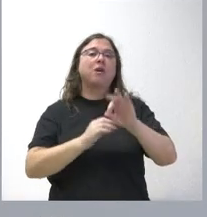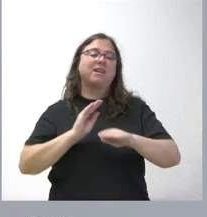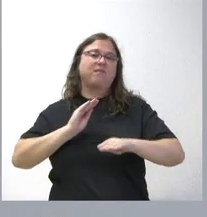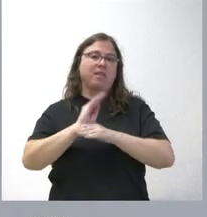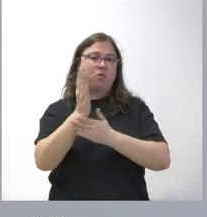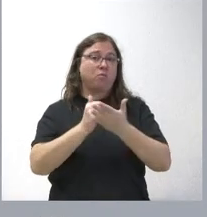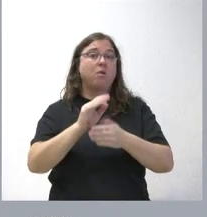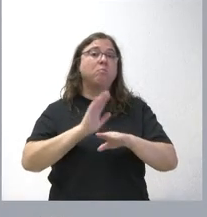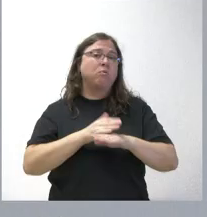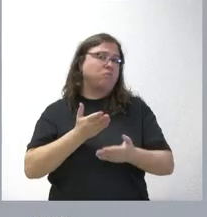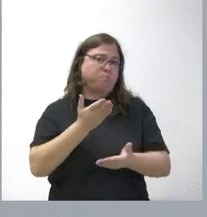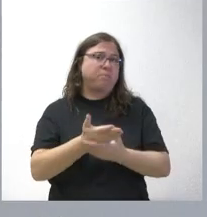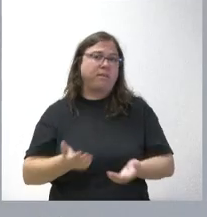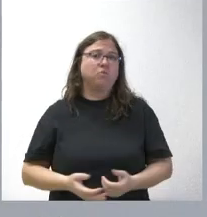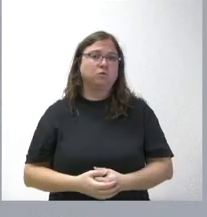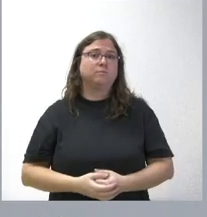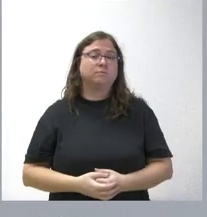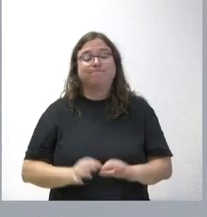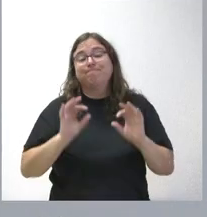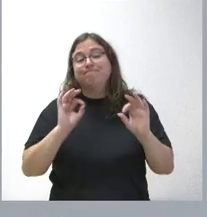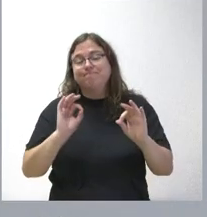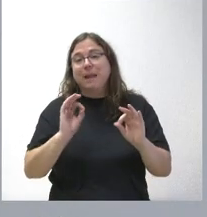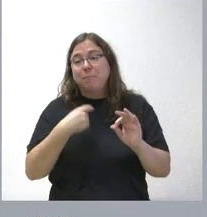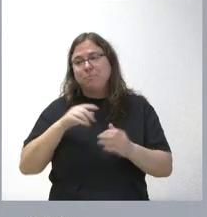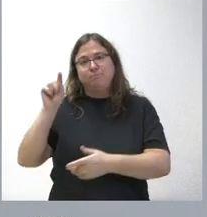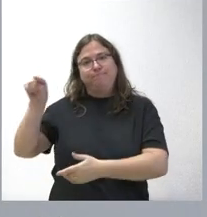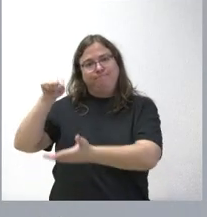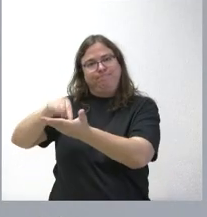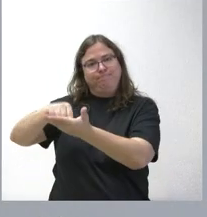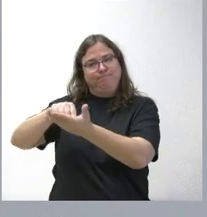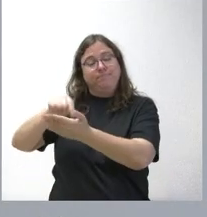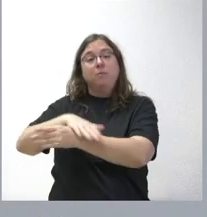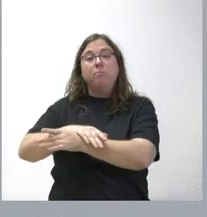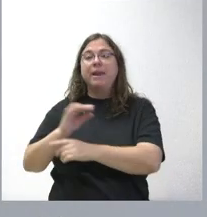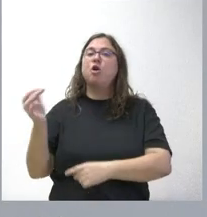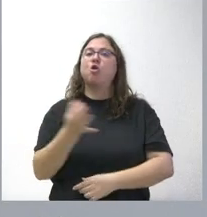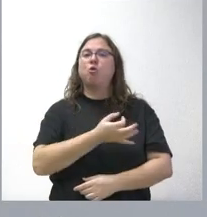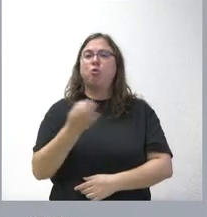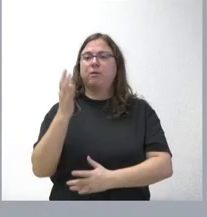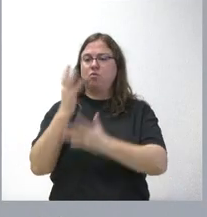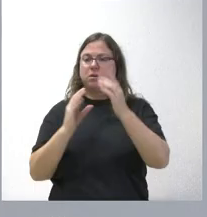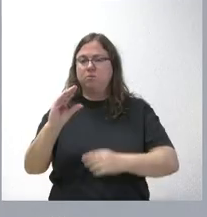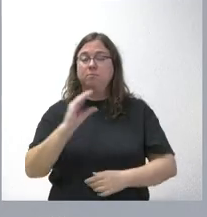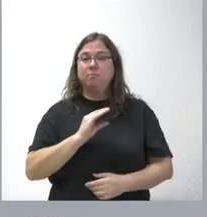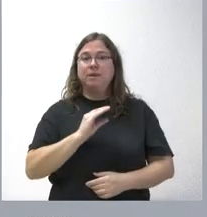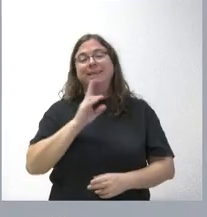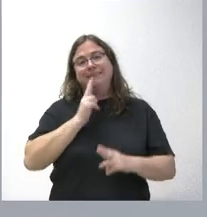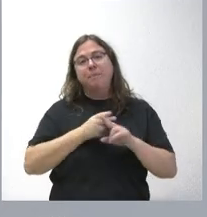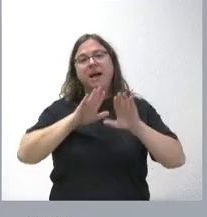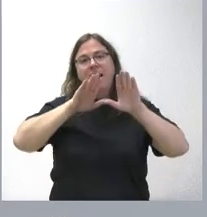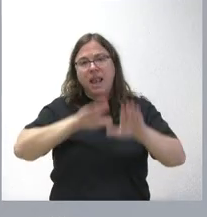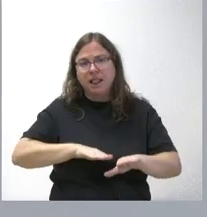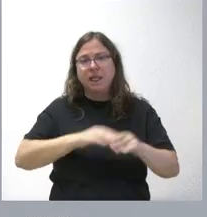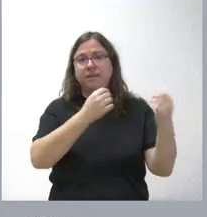pedimos este requerimiento para esta correcta cuantificación y para un principio de lealtad institucional,